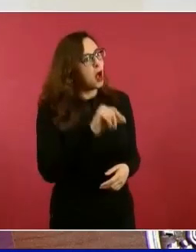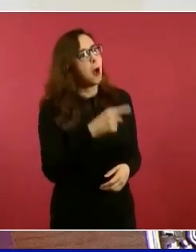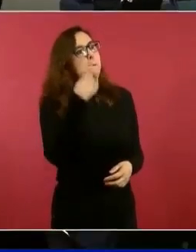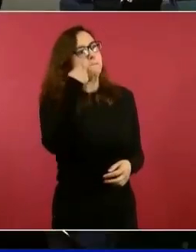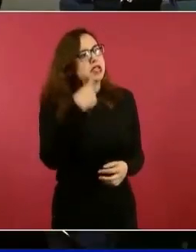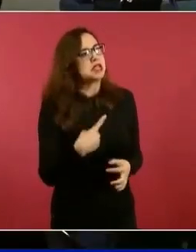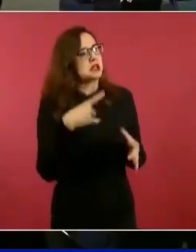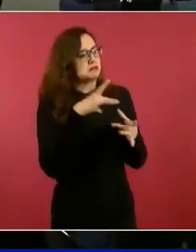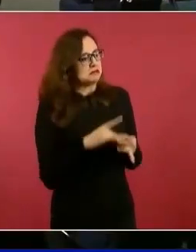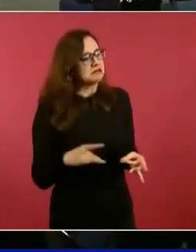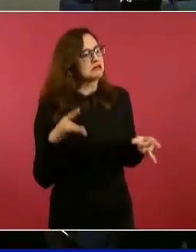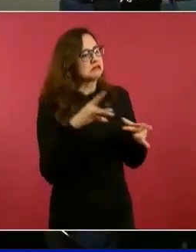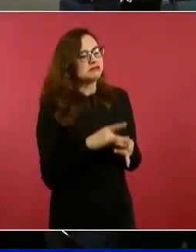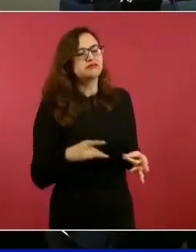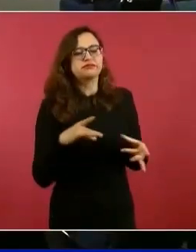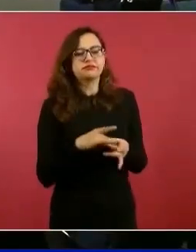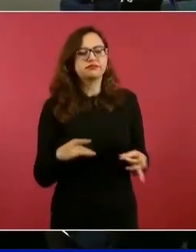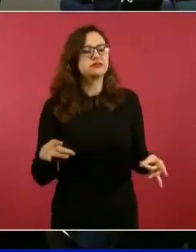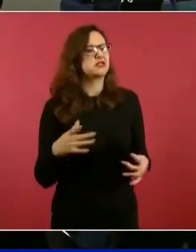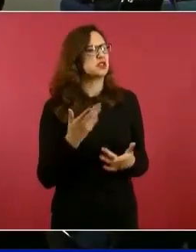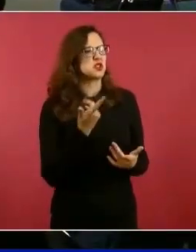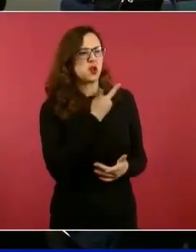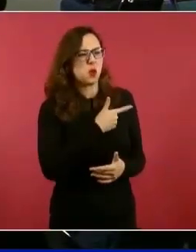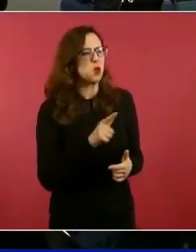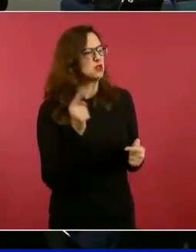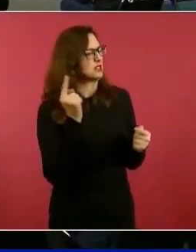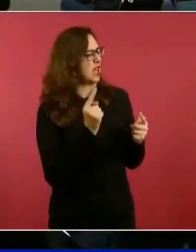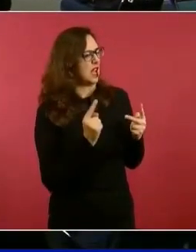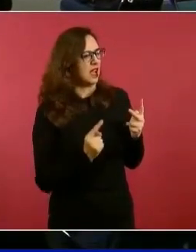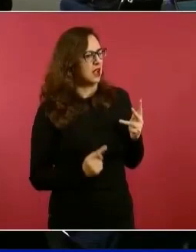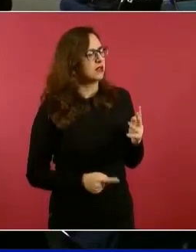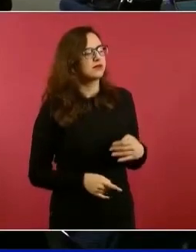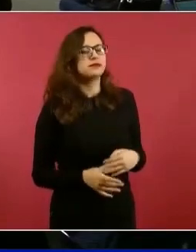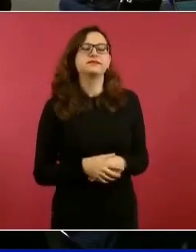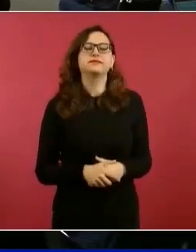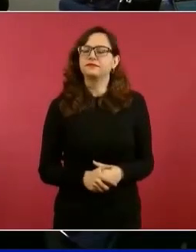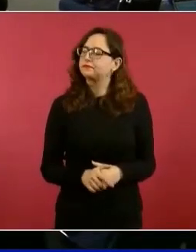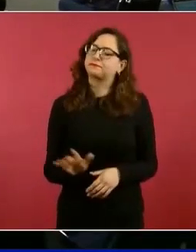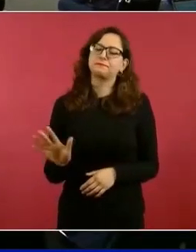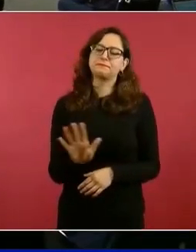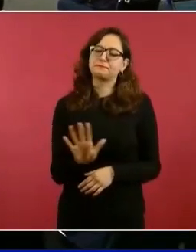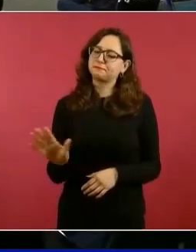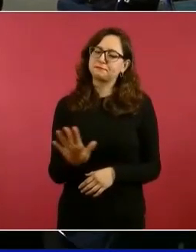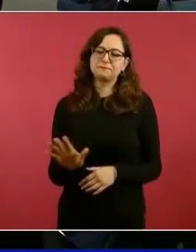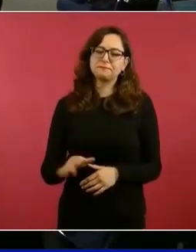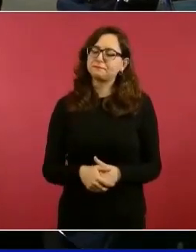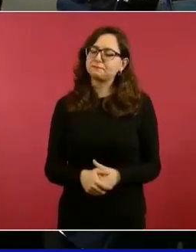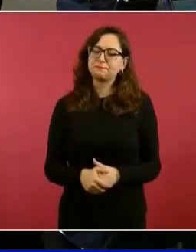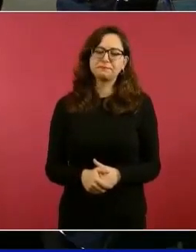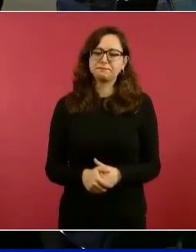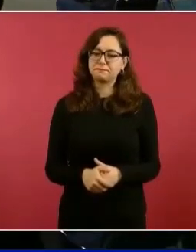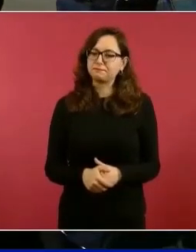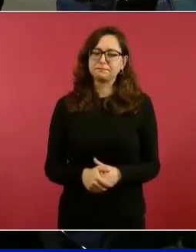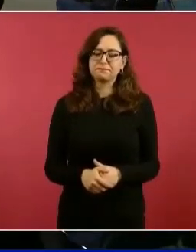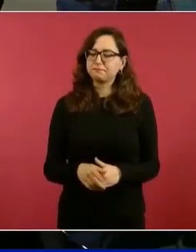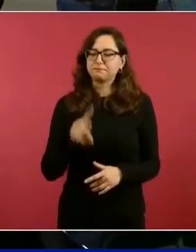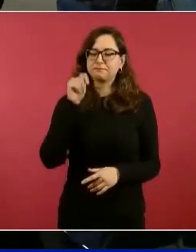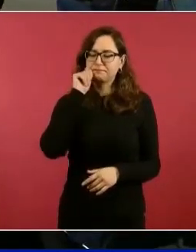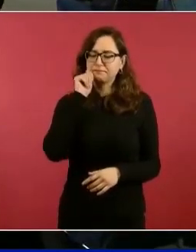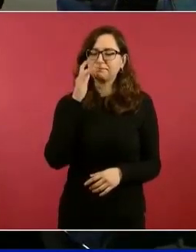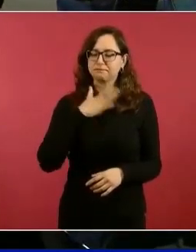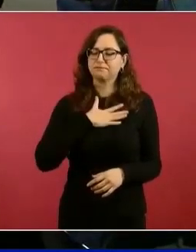no va a gustar por esto. No, sí, sí va a gustar.